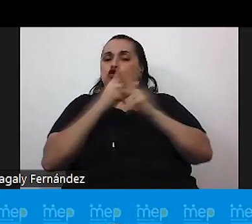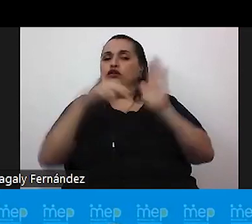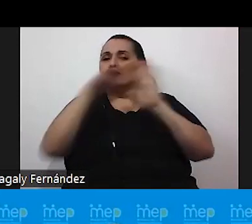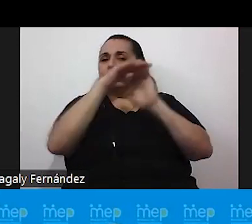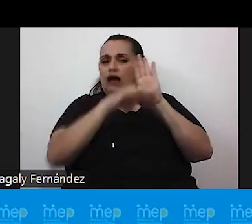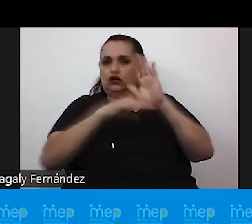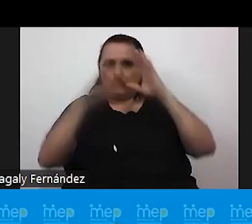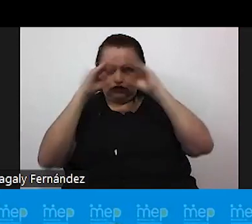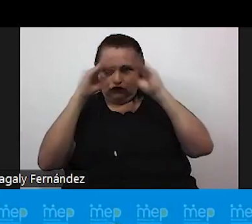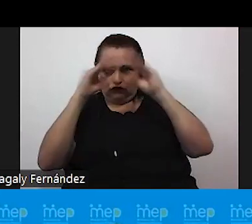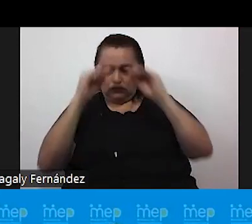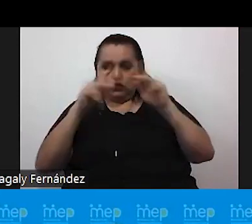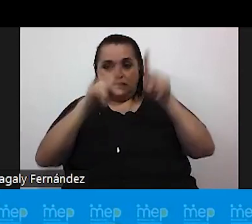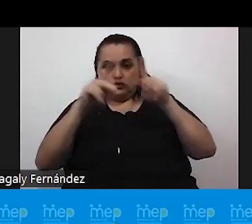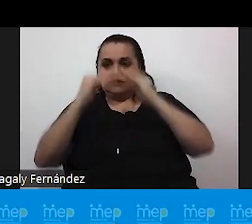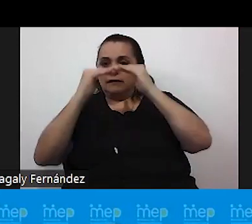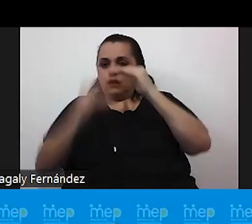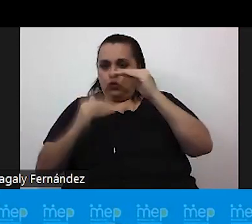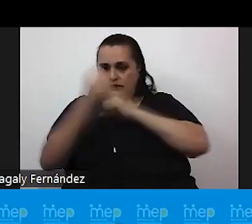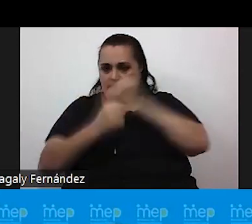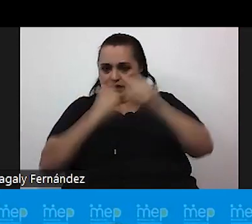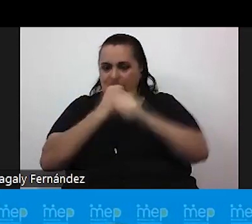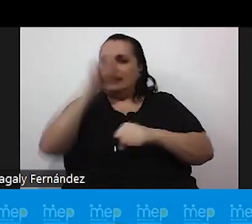personas menores de edad que debemos de resguardar